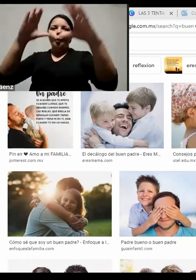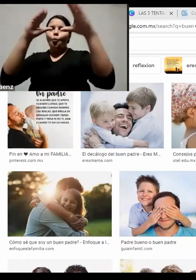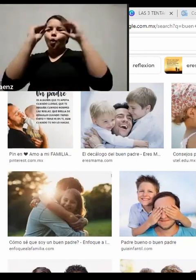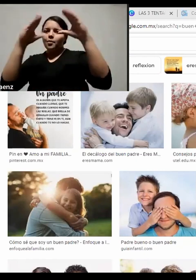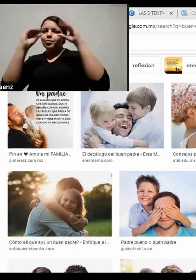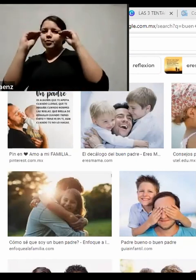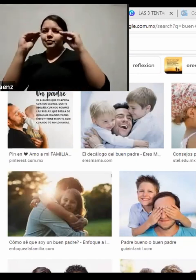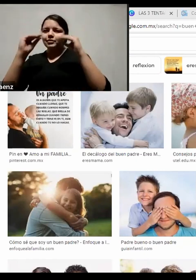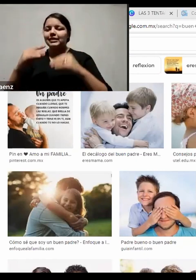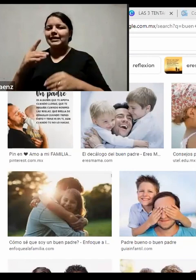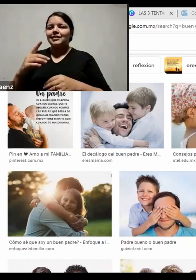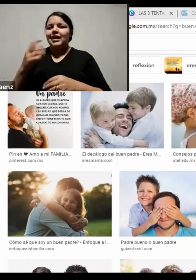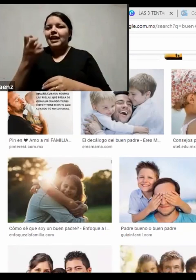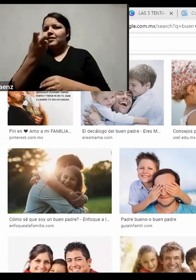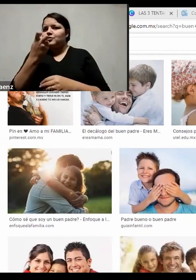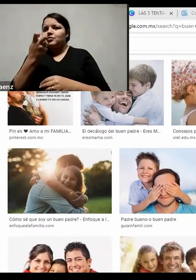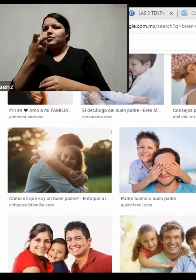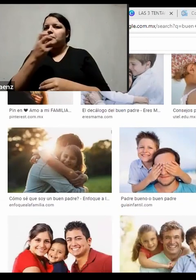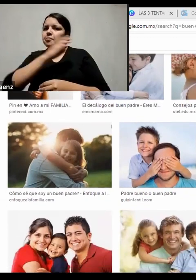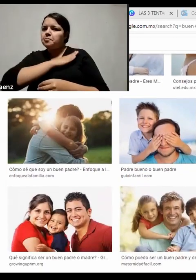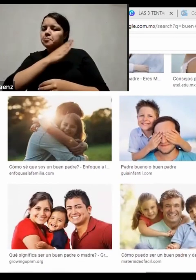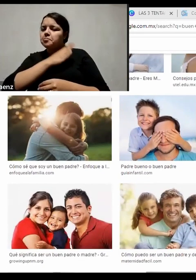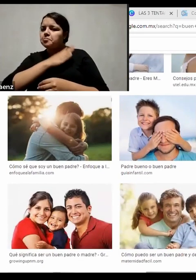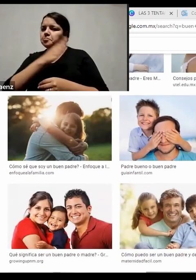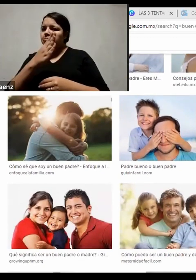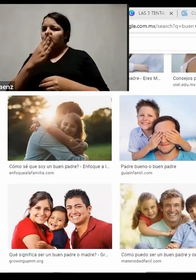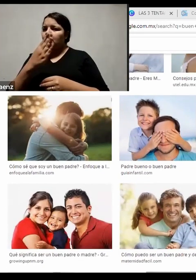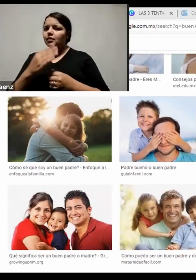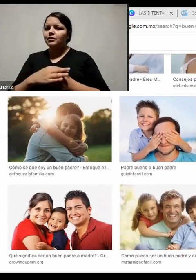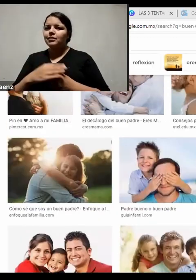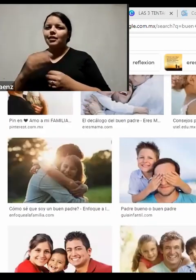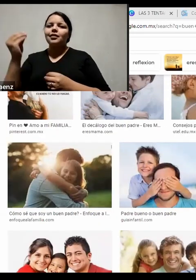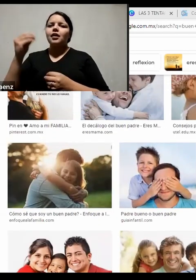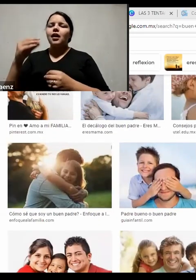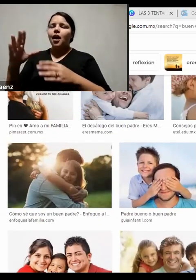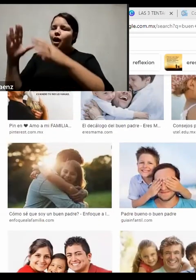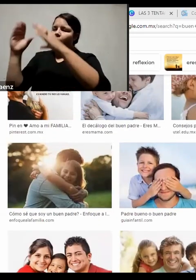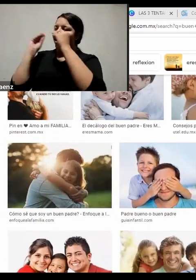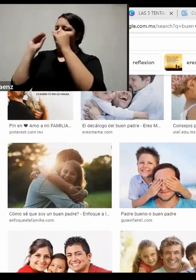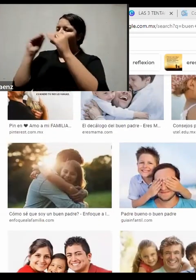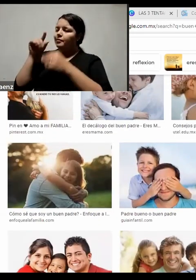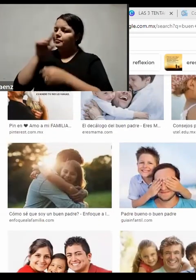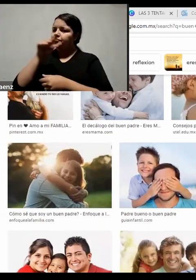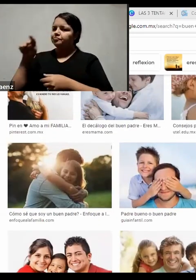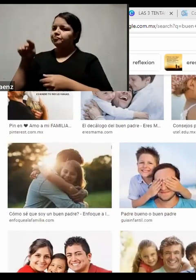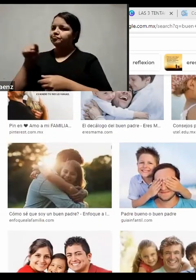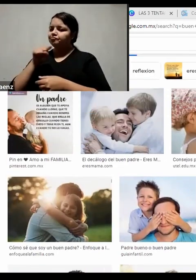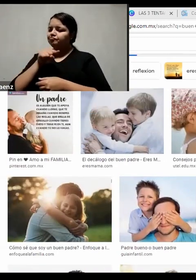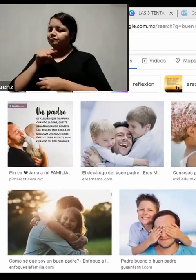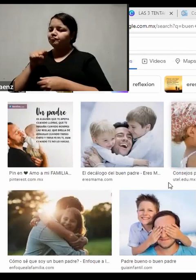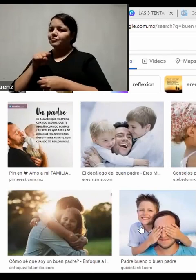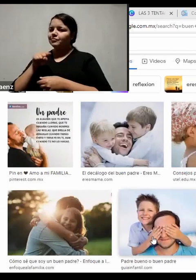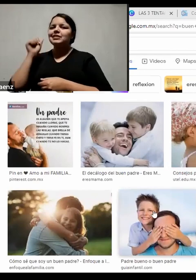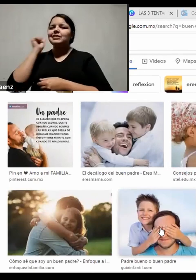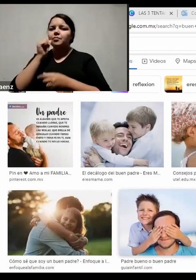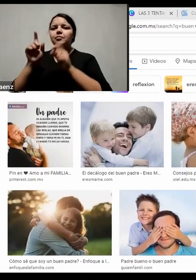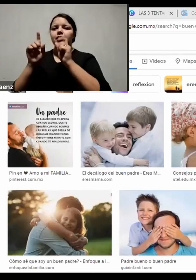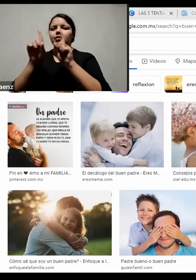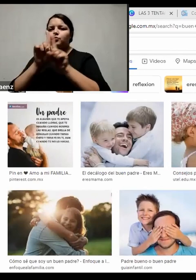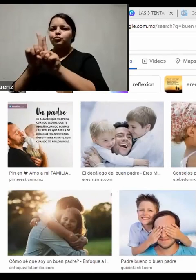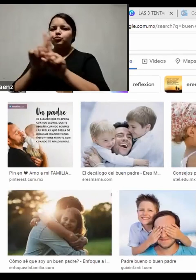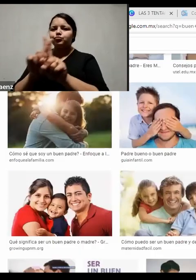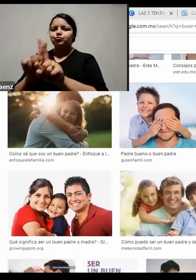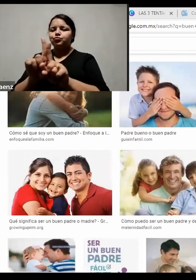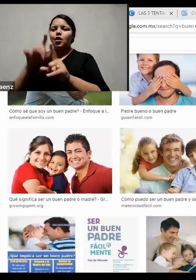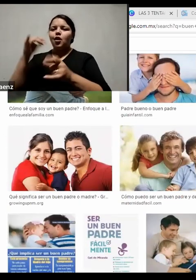las cosas deben ser así. Entonces, por ejemplo, yo busco buen padre y veo esto, aprendo que a lo mejor siempre están juntos, que hay